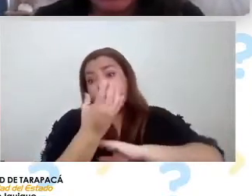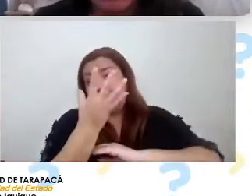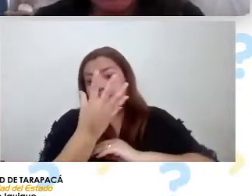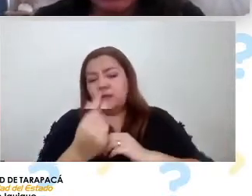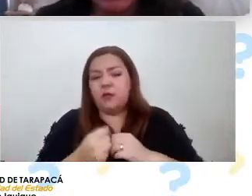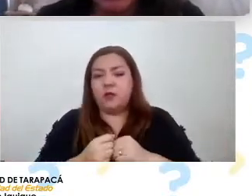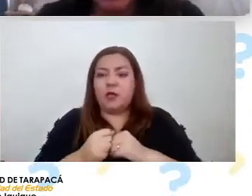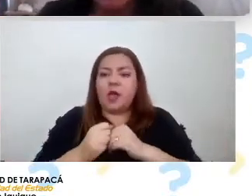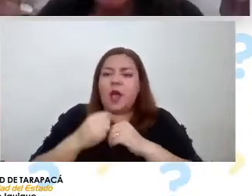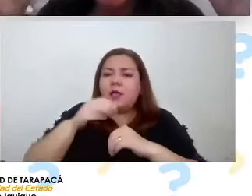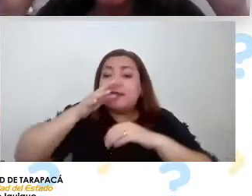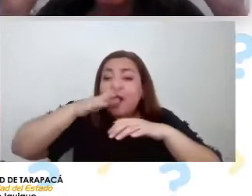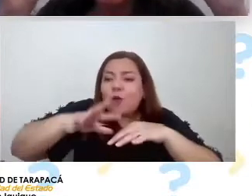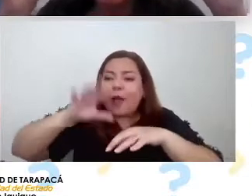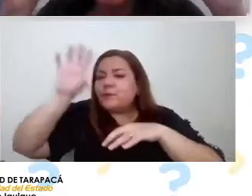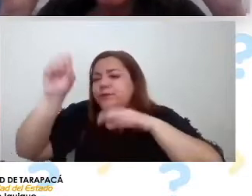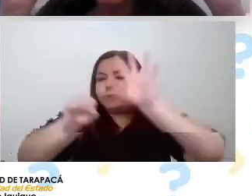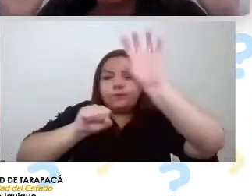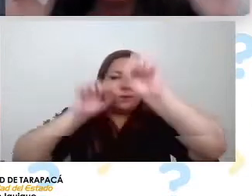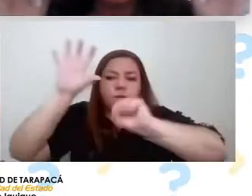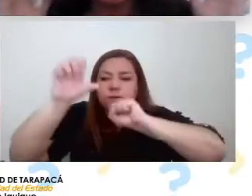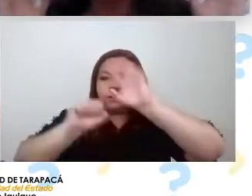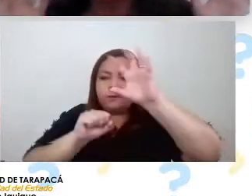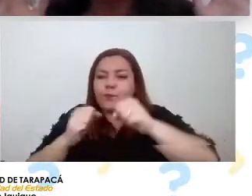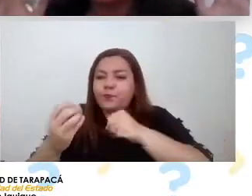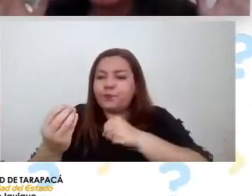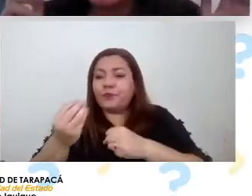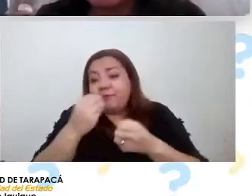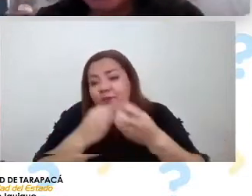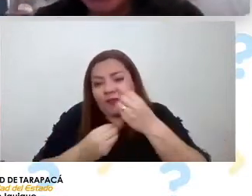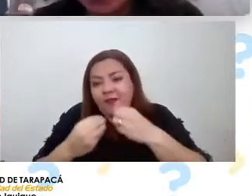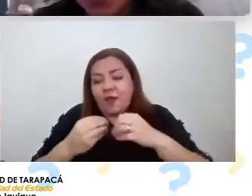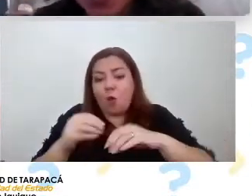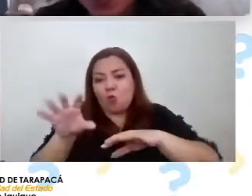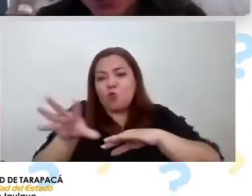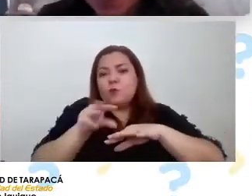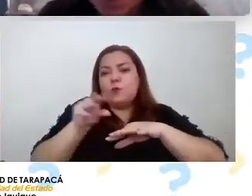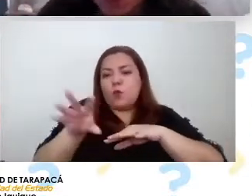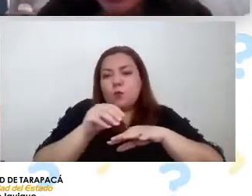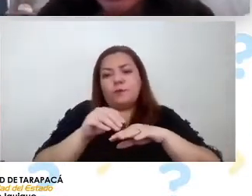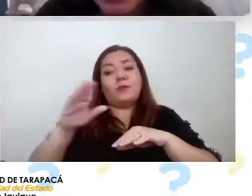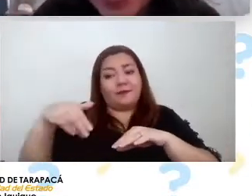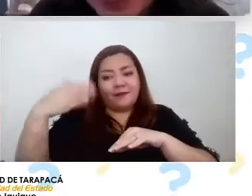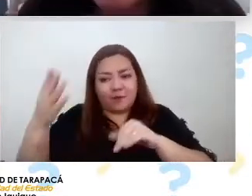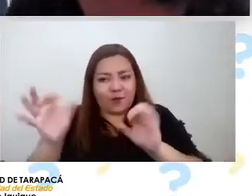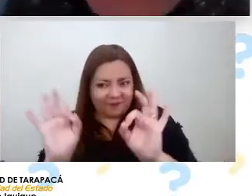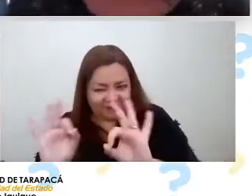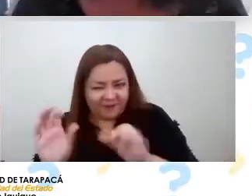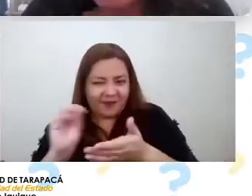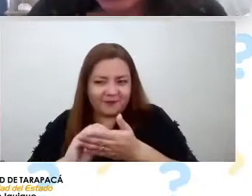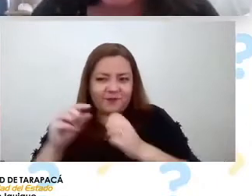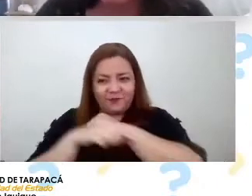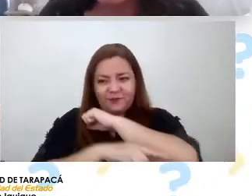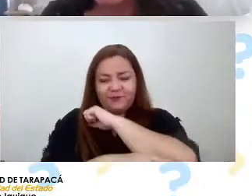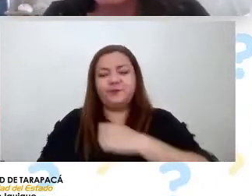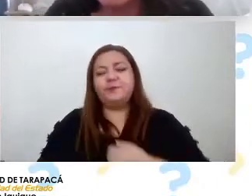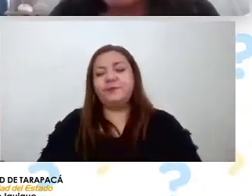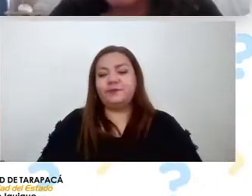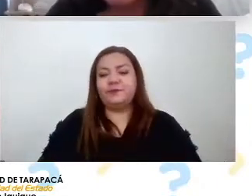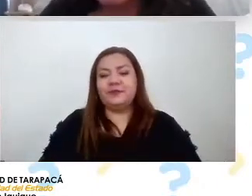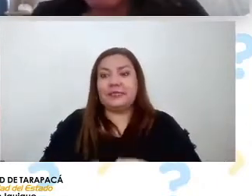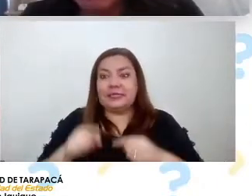capturar esta agüita de alguna manera que pronto vamos a ver. Están toda la